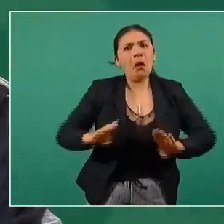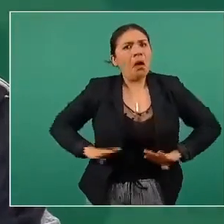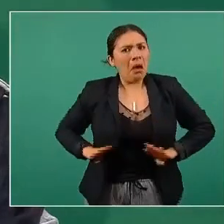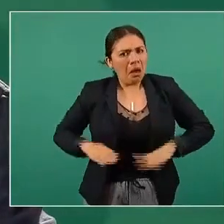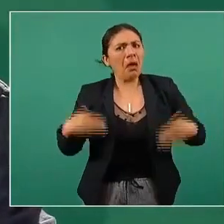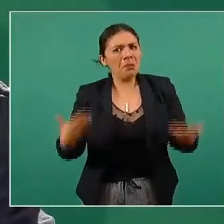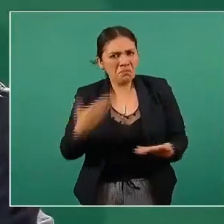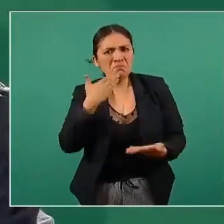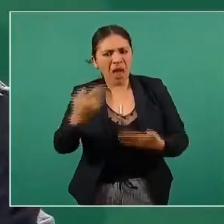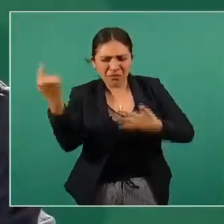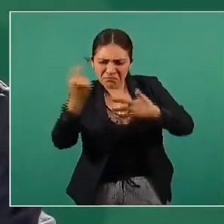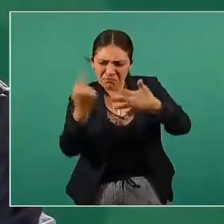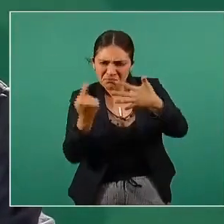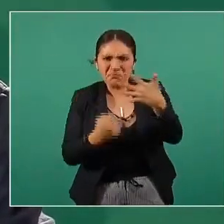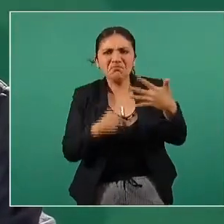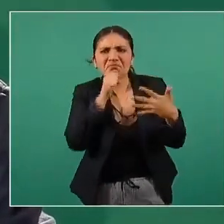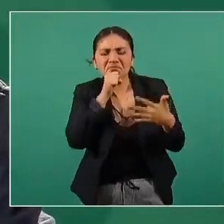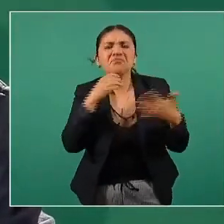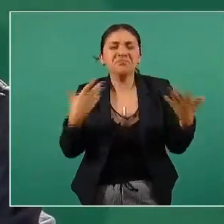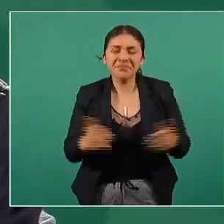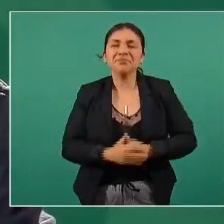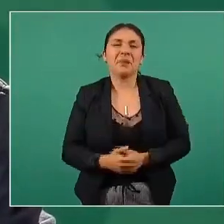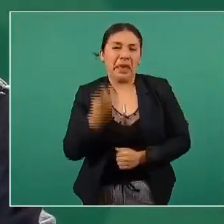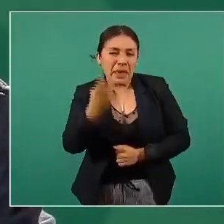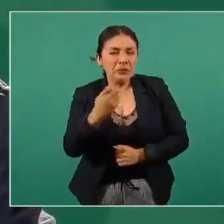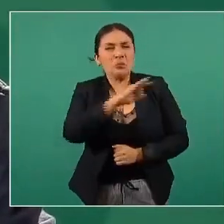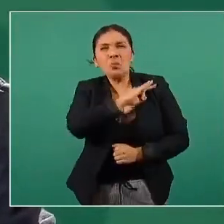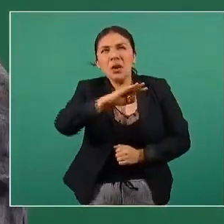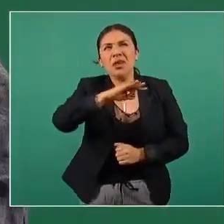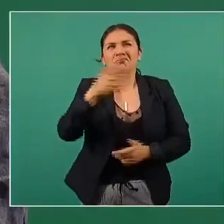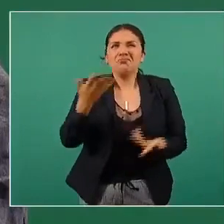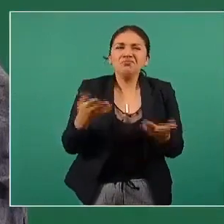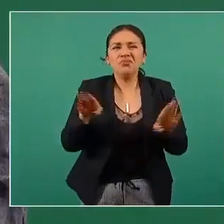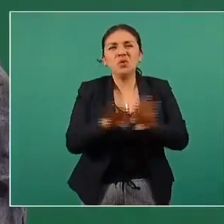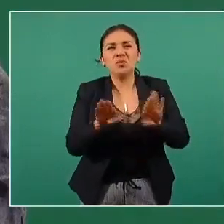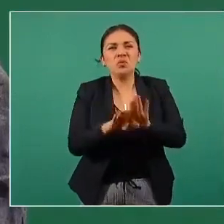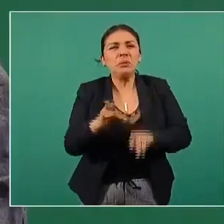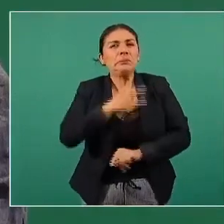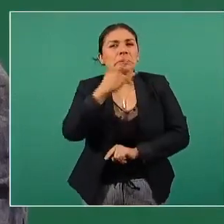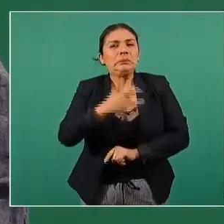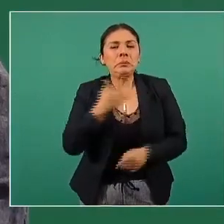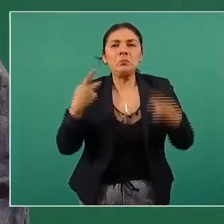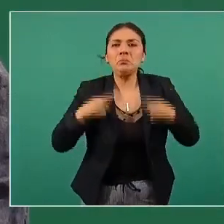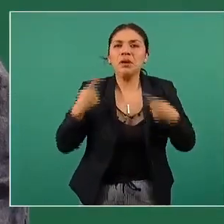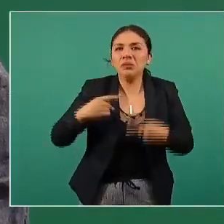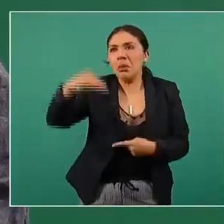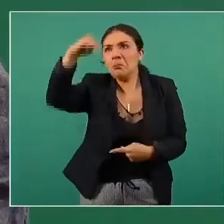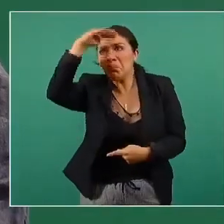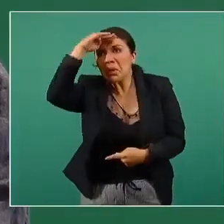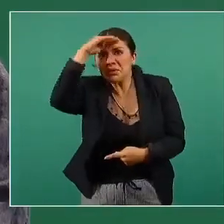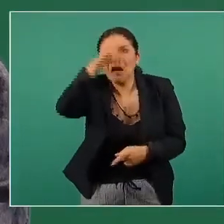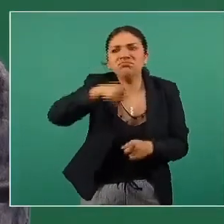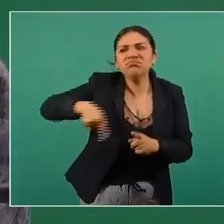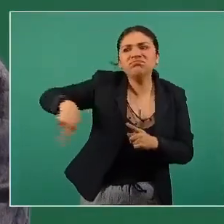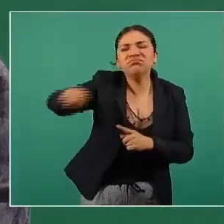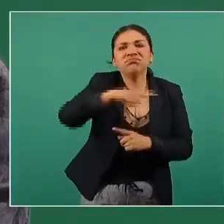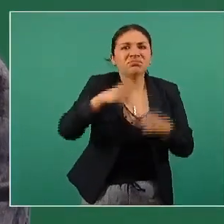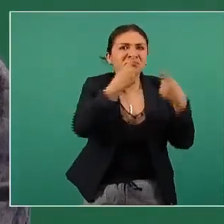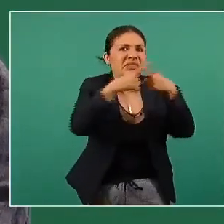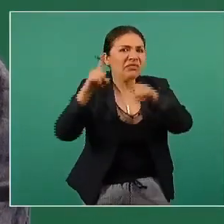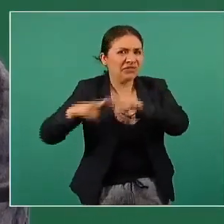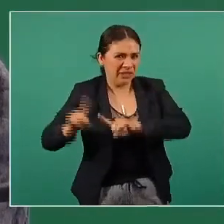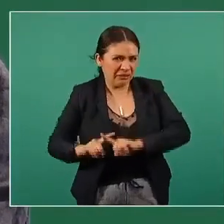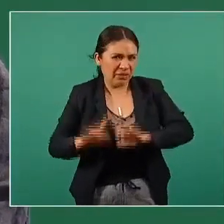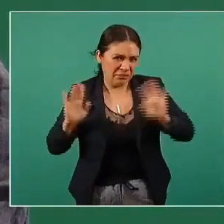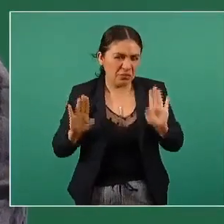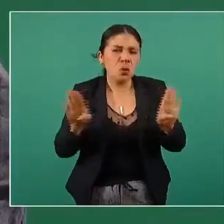los indicadores son de reducción. Eso puede propiciar varias reacciones en la población, desde luego